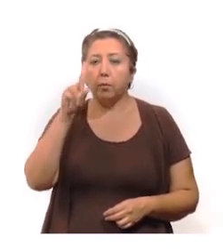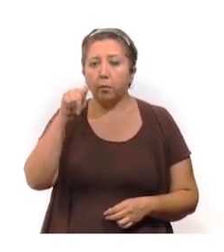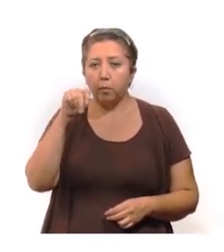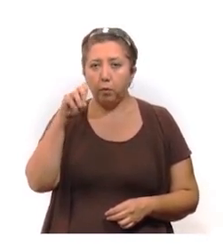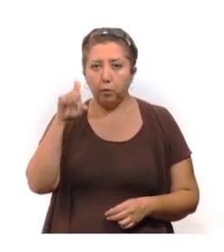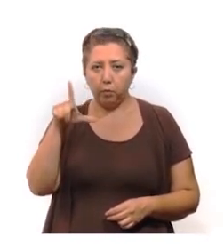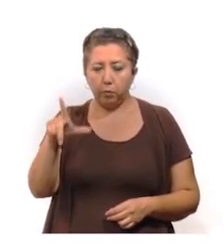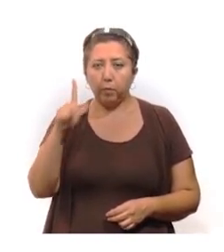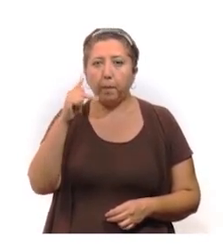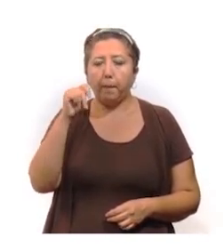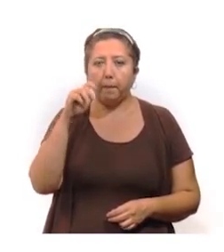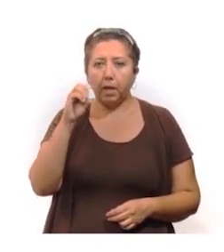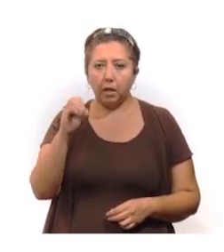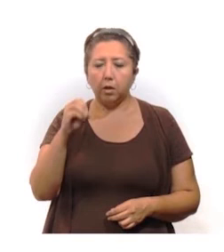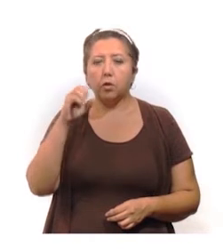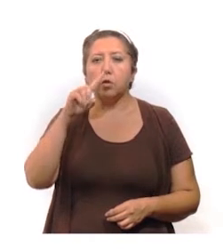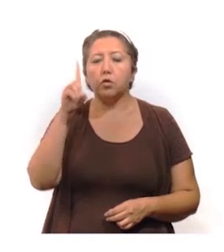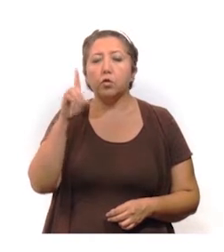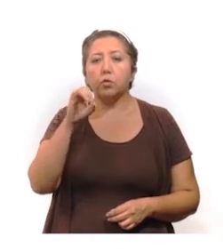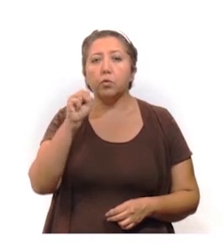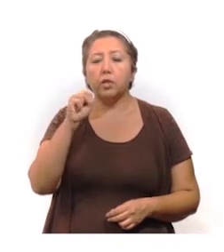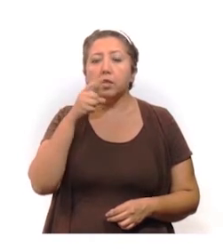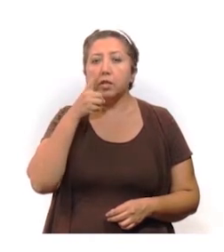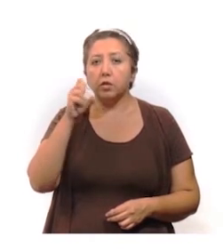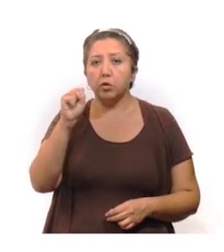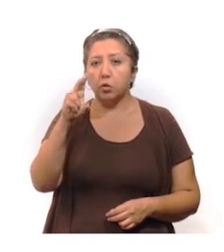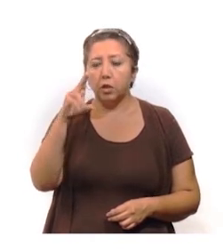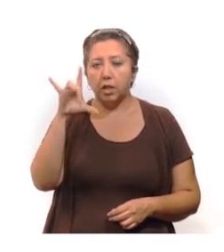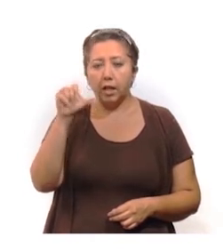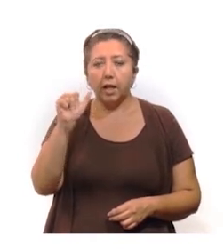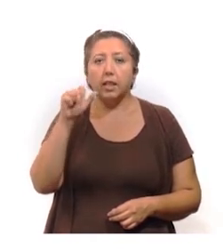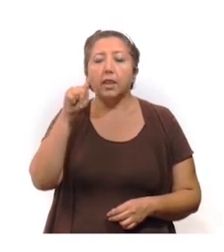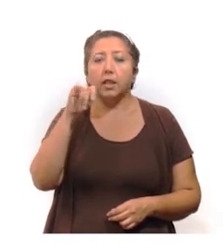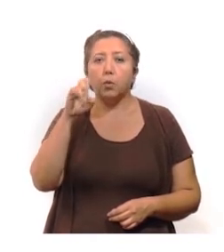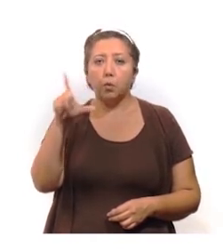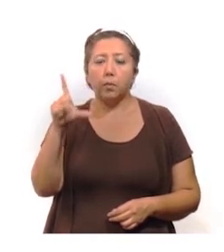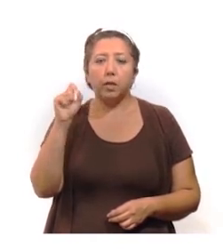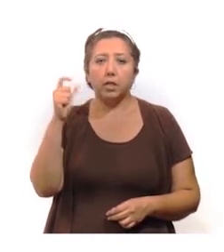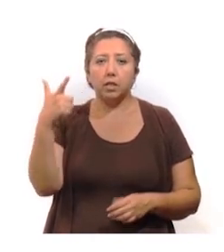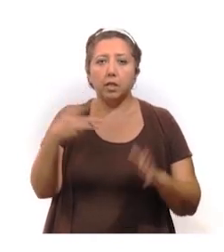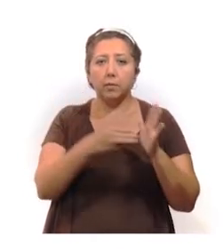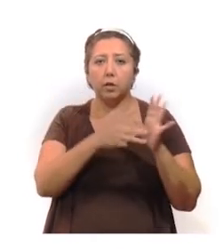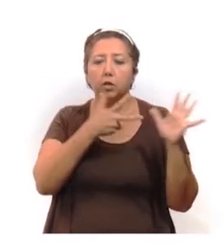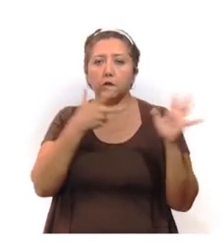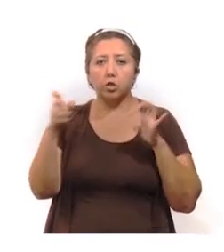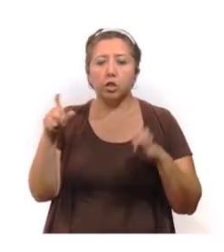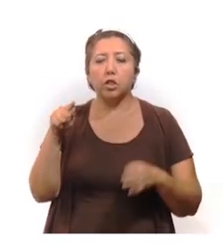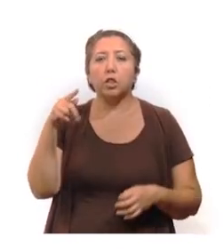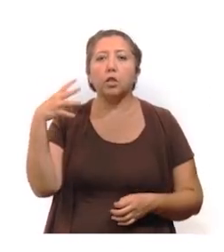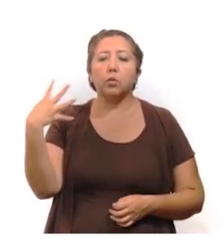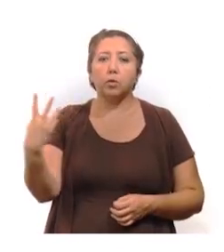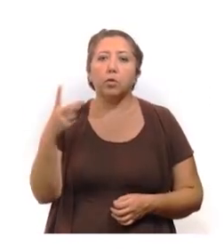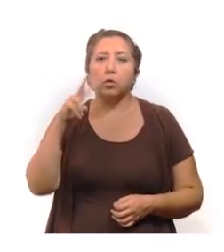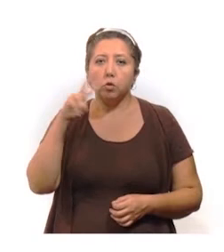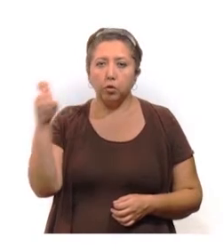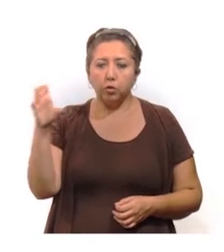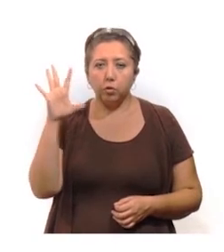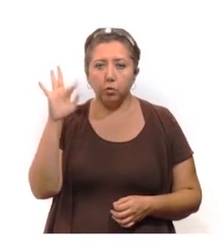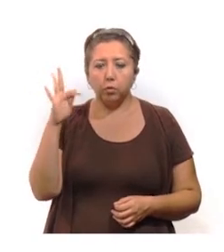Motul, Peto, Oixcuscá, Suquilá y Ticul. De los 27,874 casos positivos,